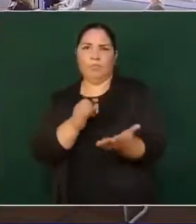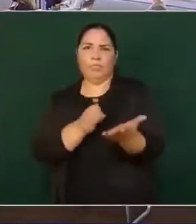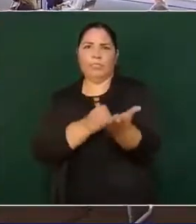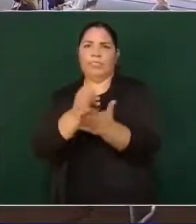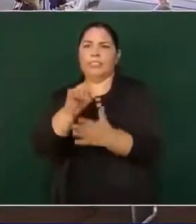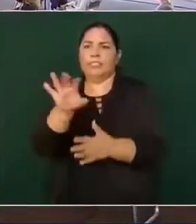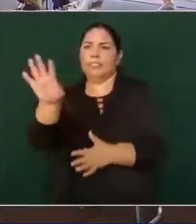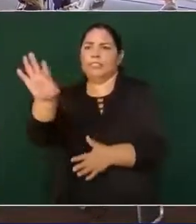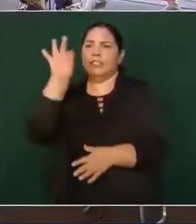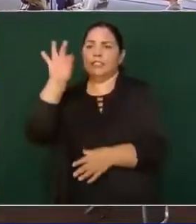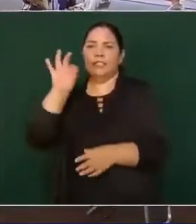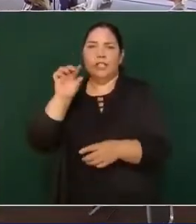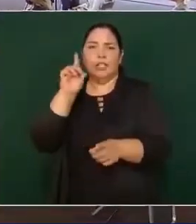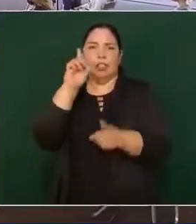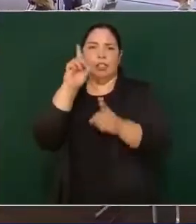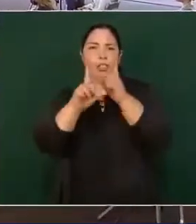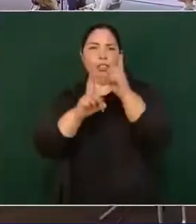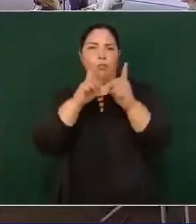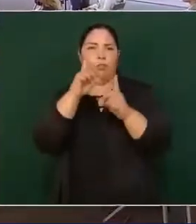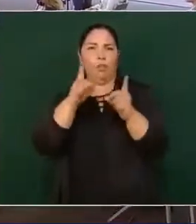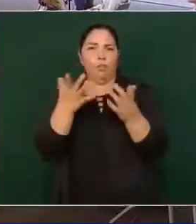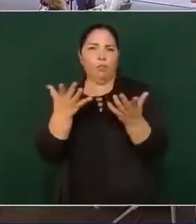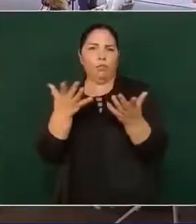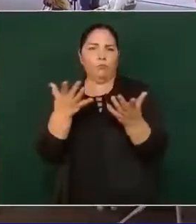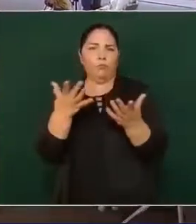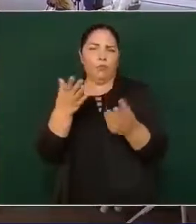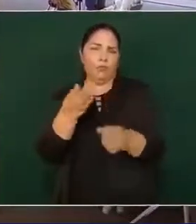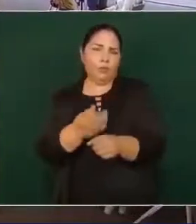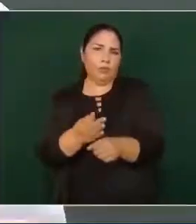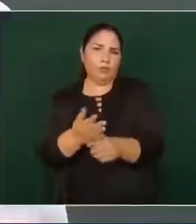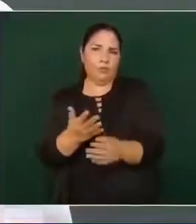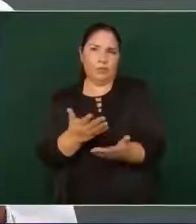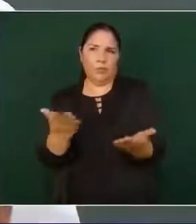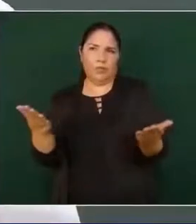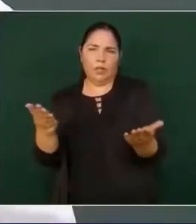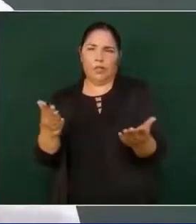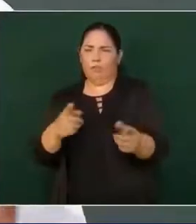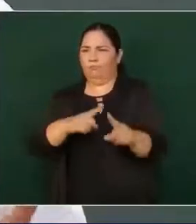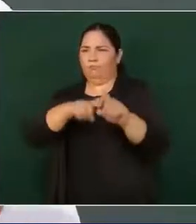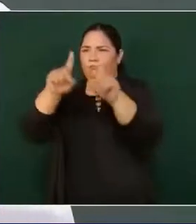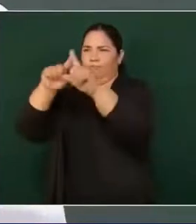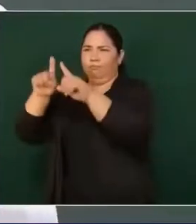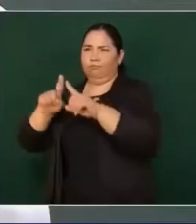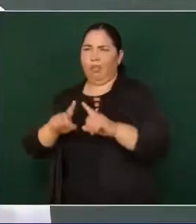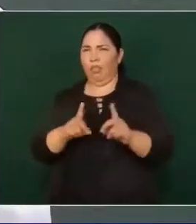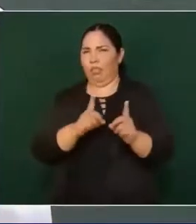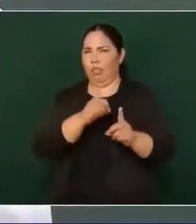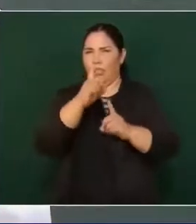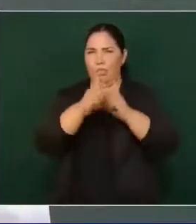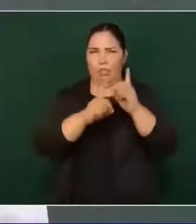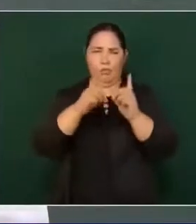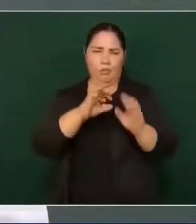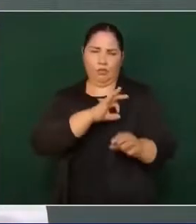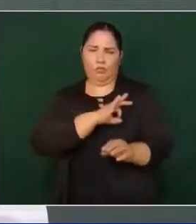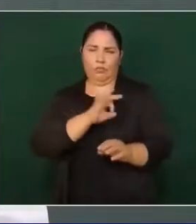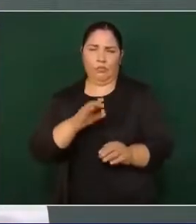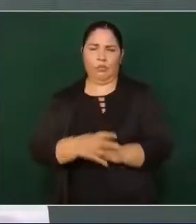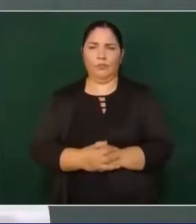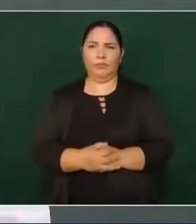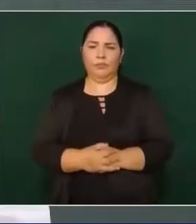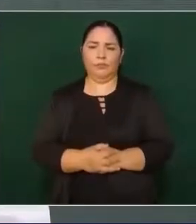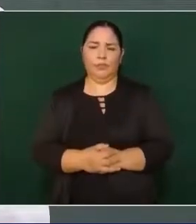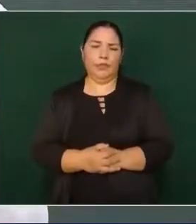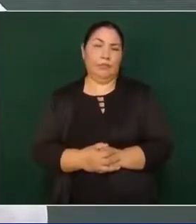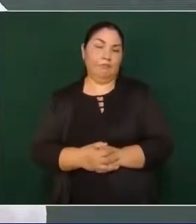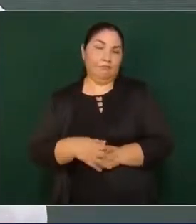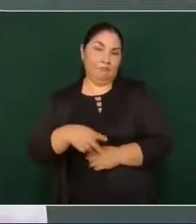en este caso, bueno, a todos los deportes, pero si se puede más al